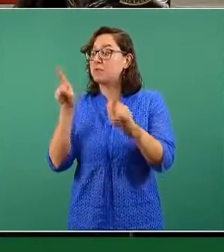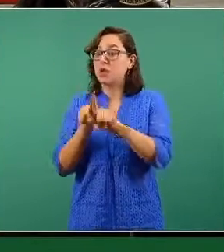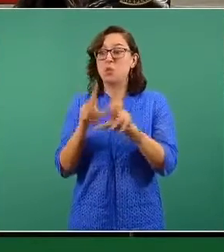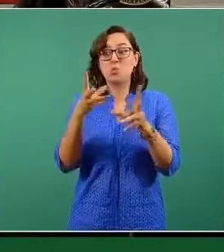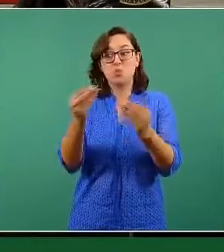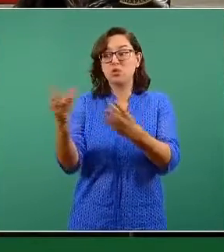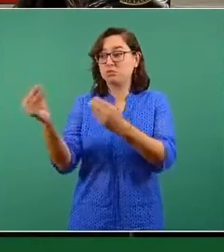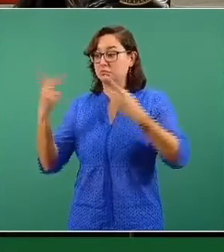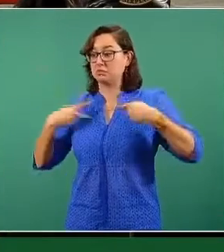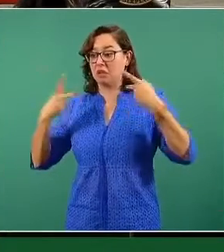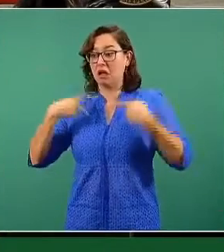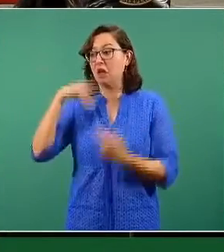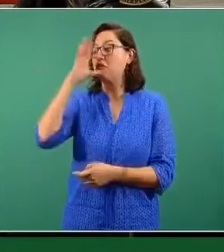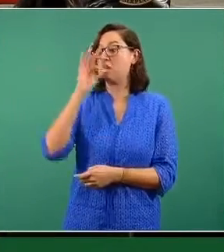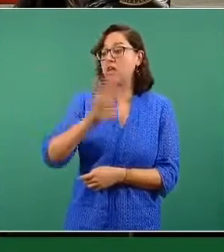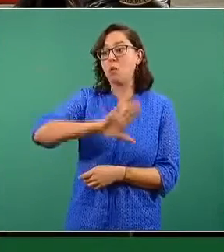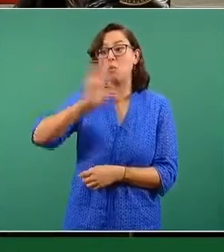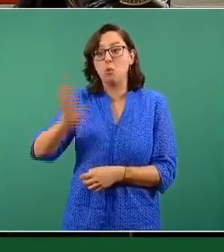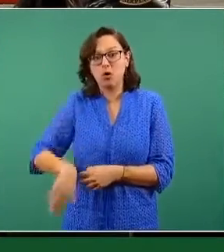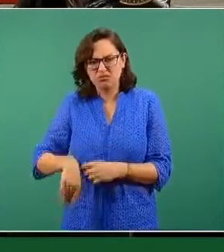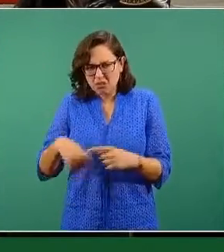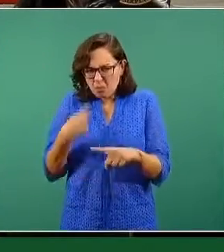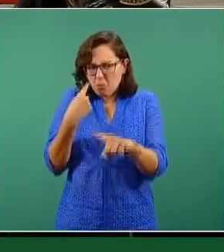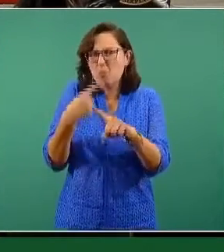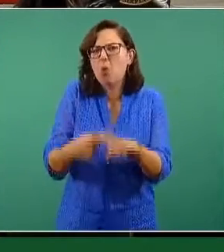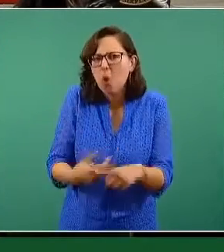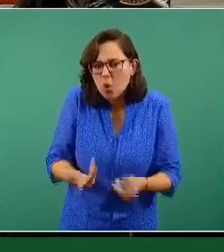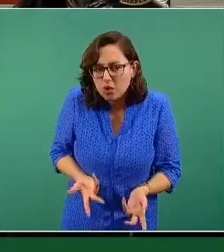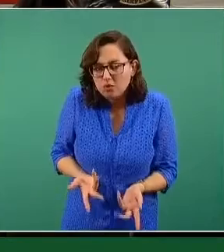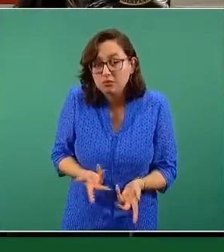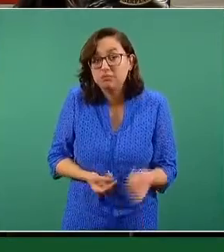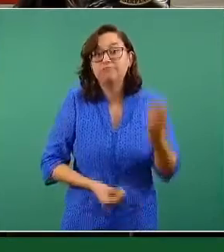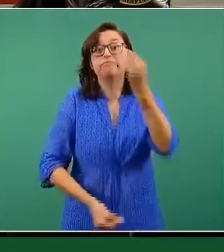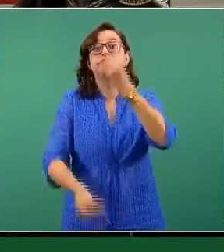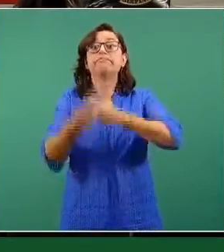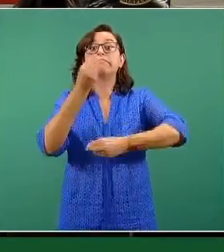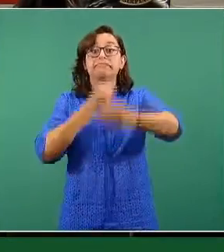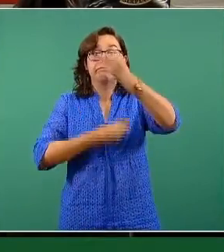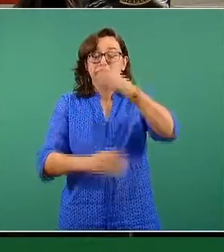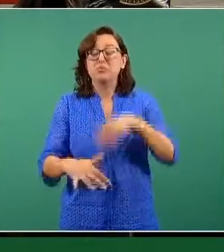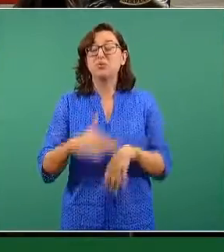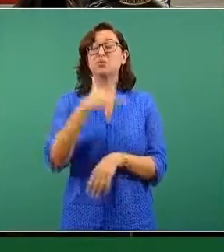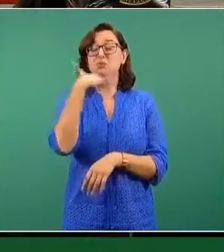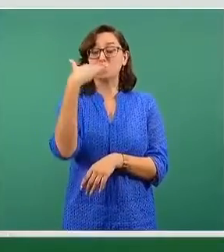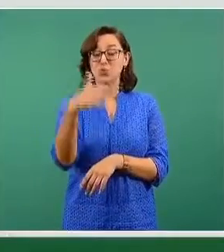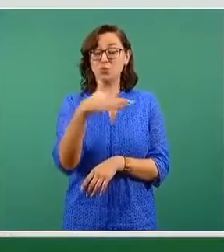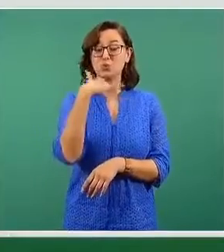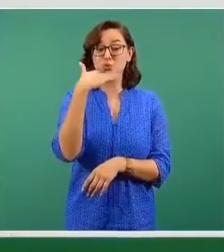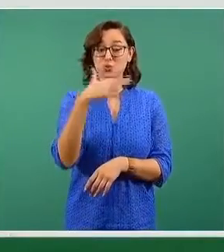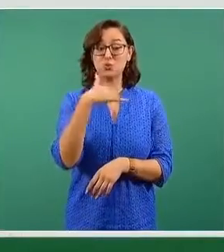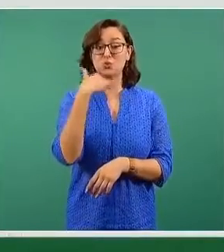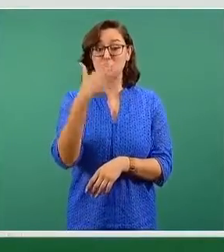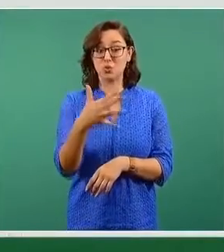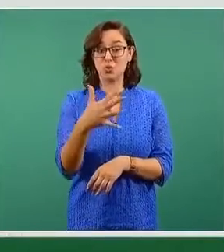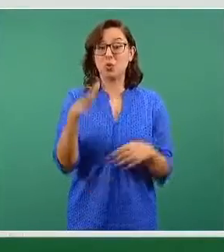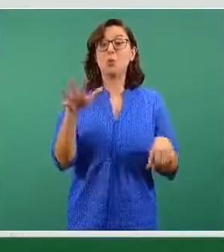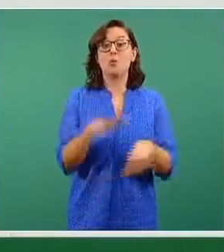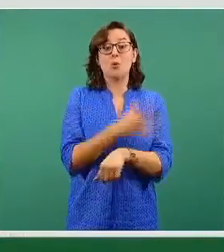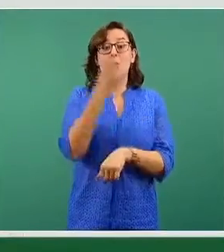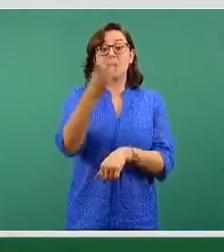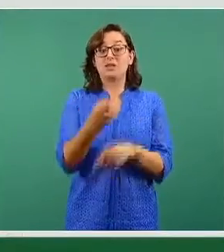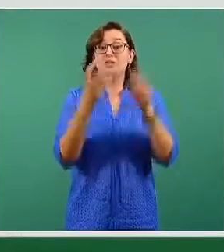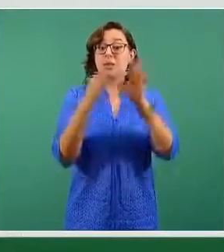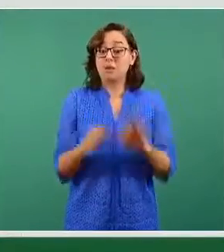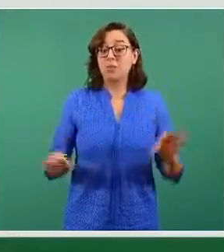chatarra. Entonces, efectivamente, por eso, las políticas públicas encaminadas a la prevención,